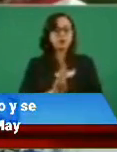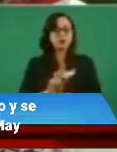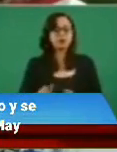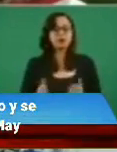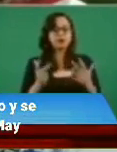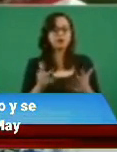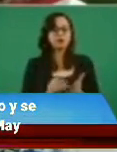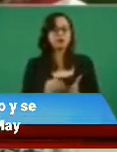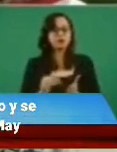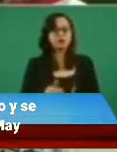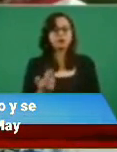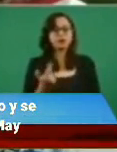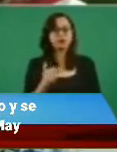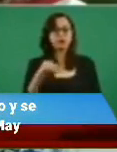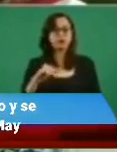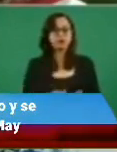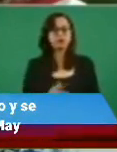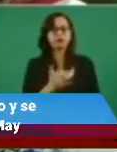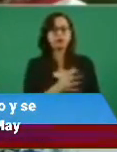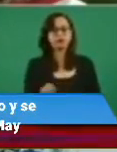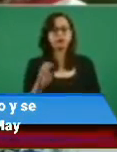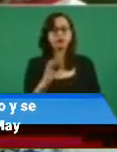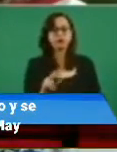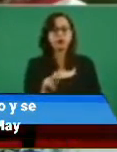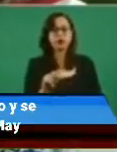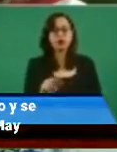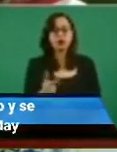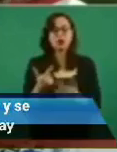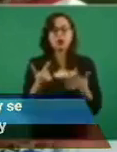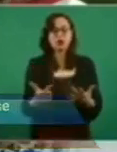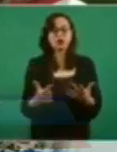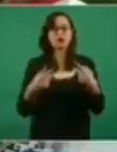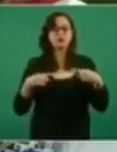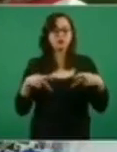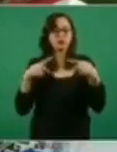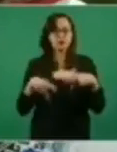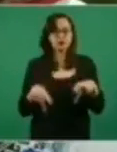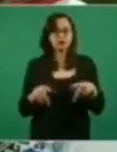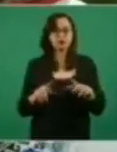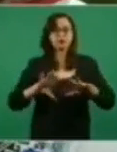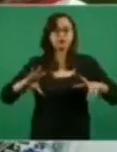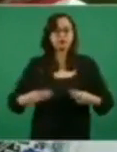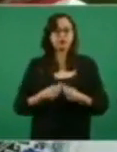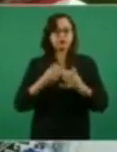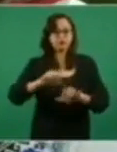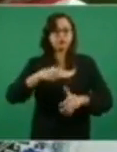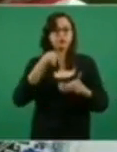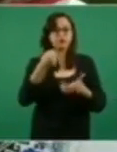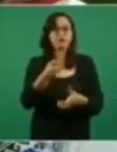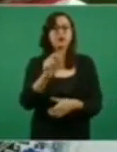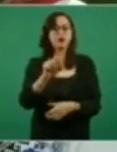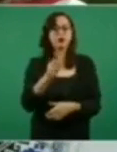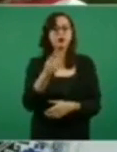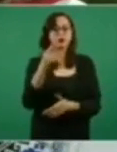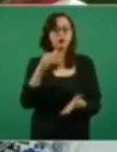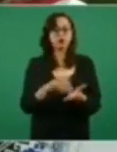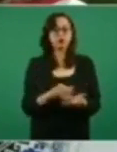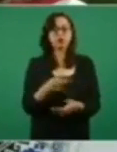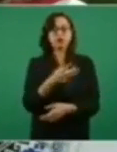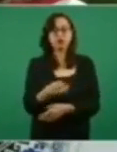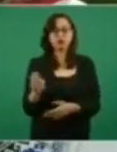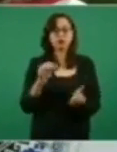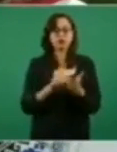mexicanos, entre adultos mayores y personas con discapacidad permanente, informó Javier May Rodríguez, titular de la